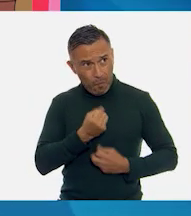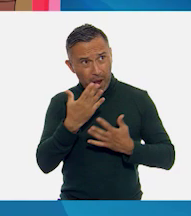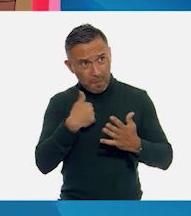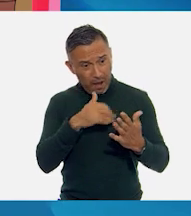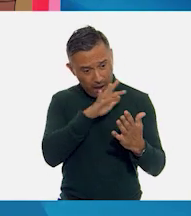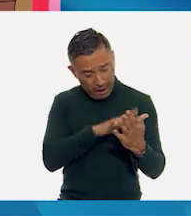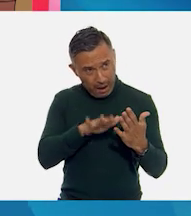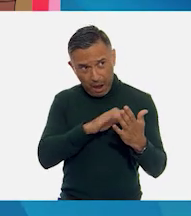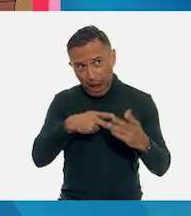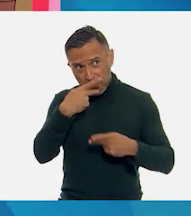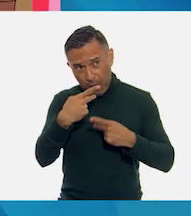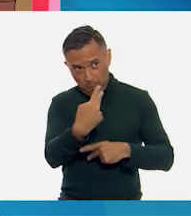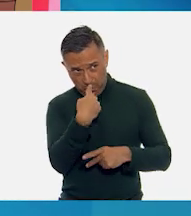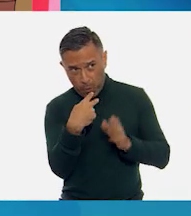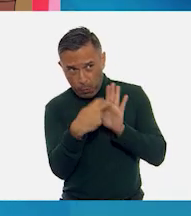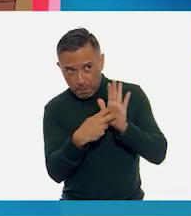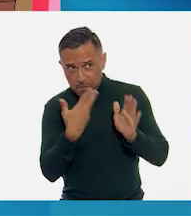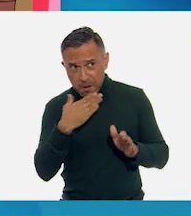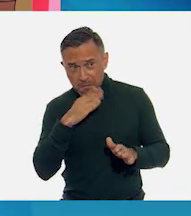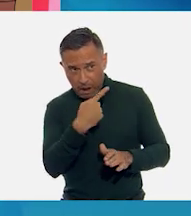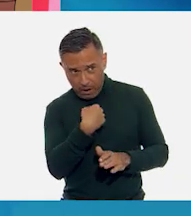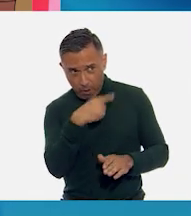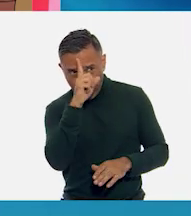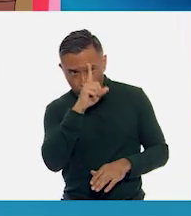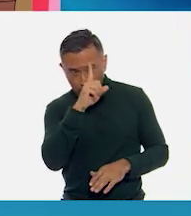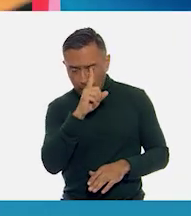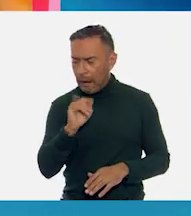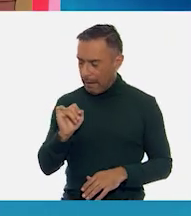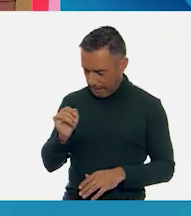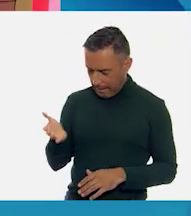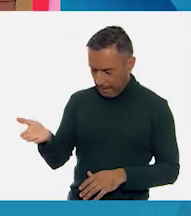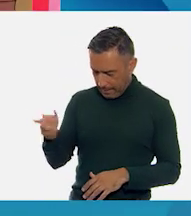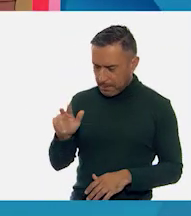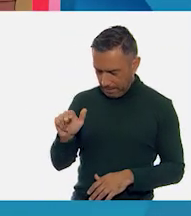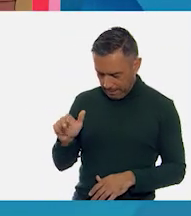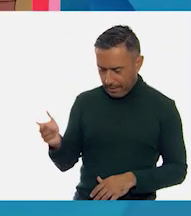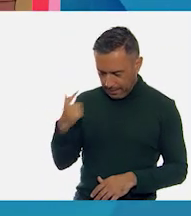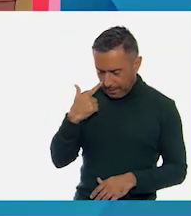usted me dice qué tal lo hago? Ándale pues, chamaco. Voy a practicar. me avisas.